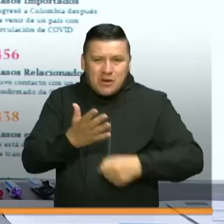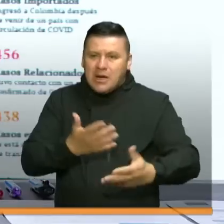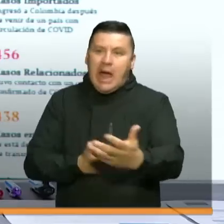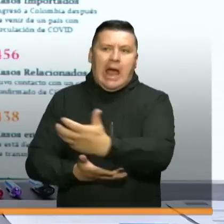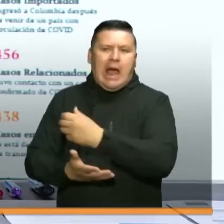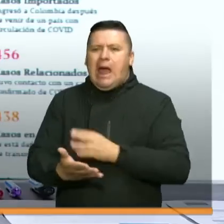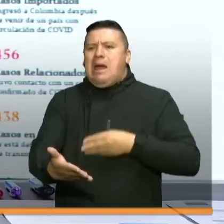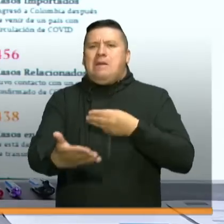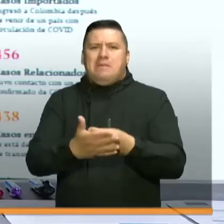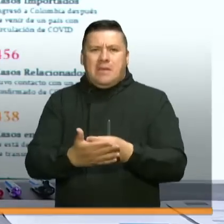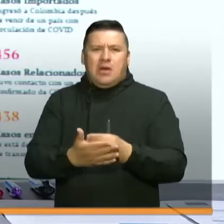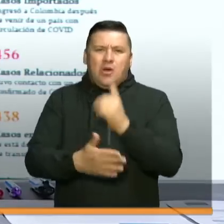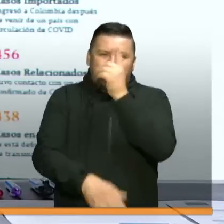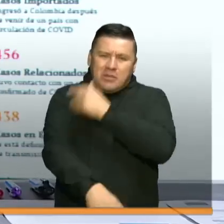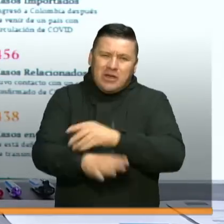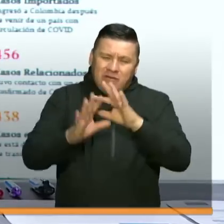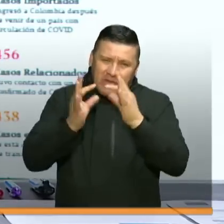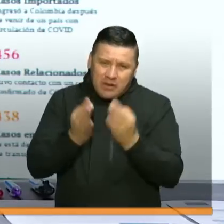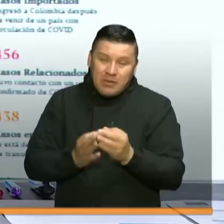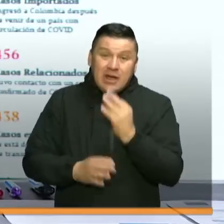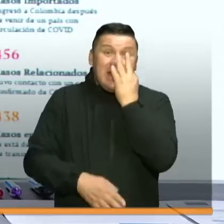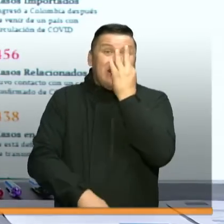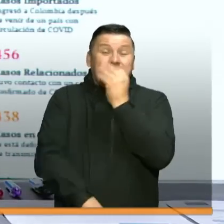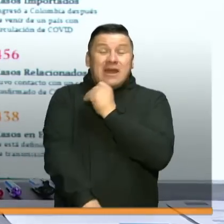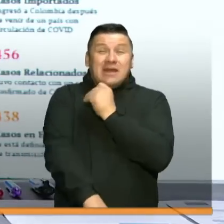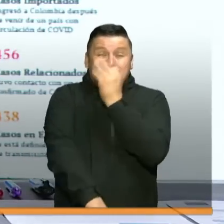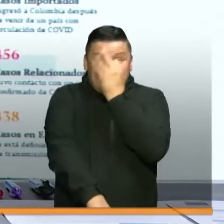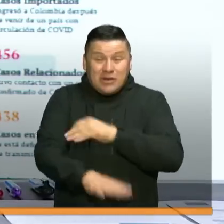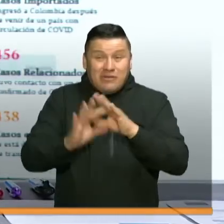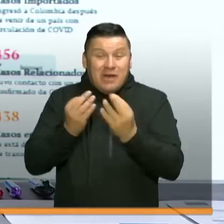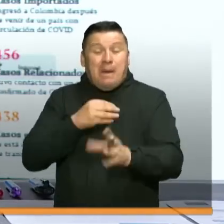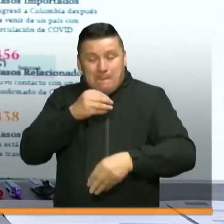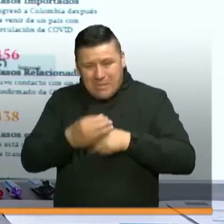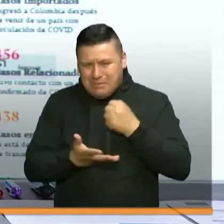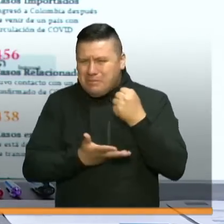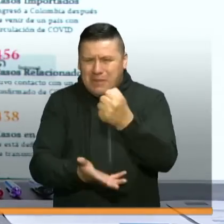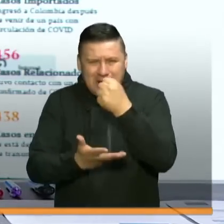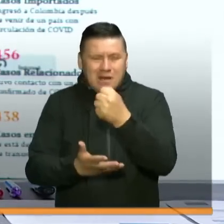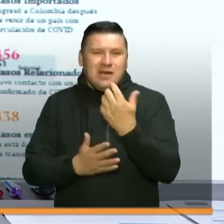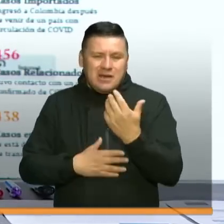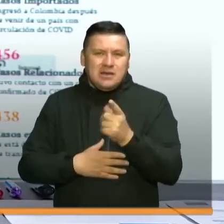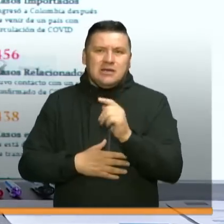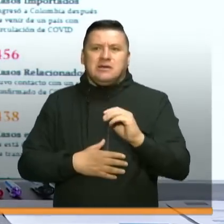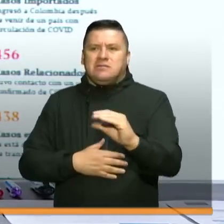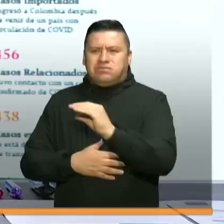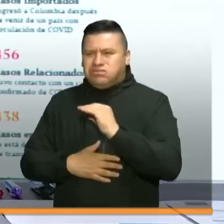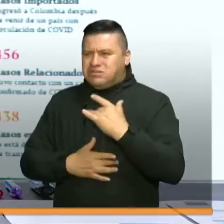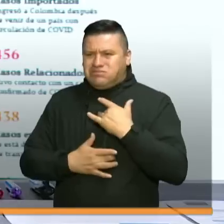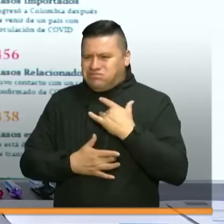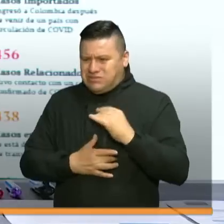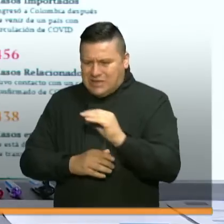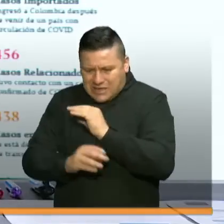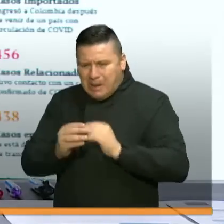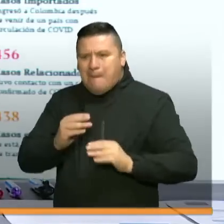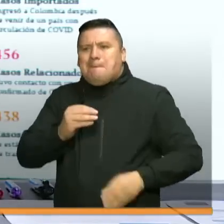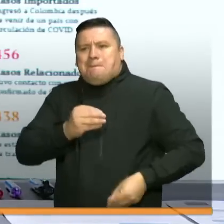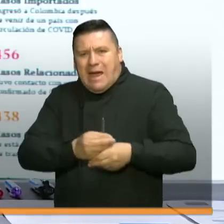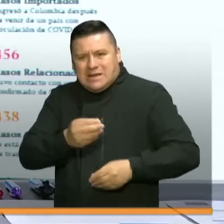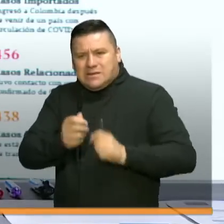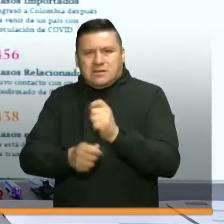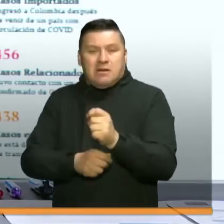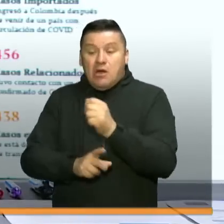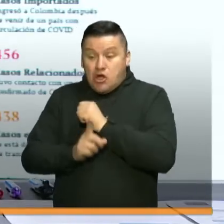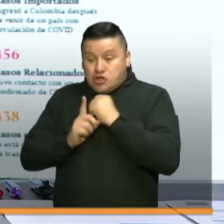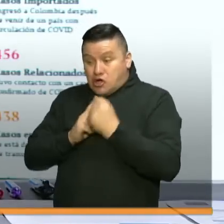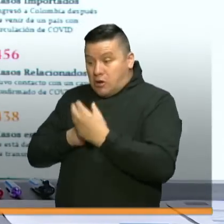de familias, las tres millones de familias que se van a beneficiar en el programa de ingreso solidario, que no estaban en los